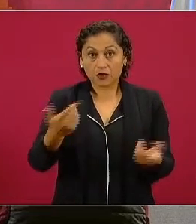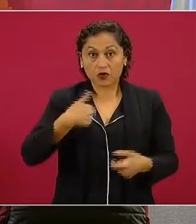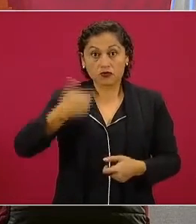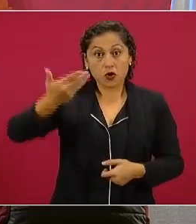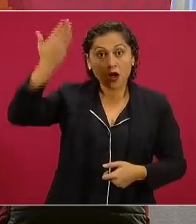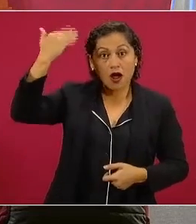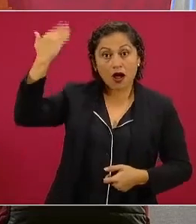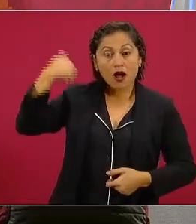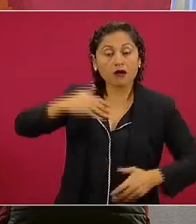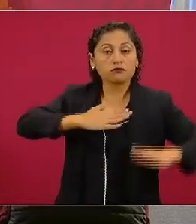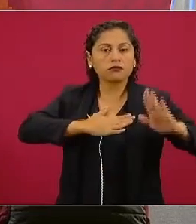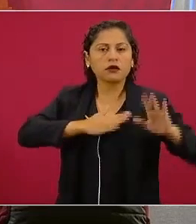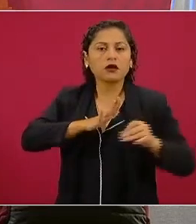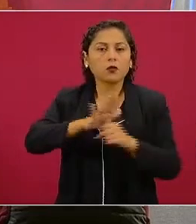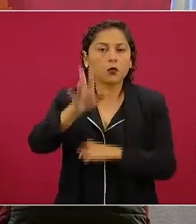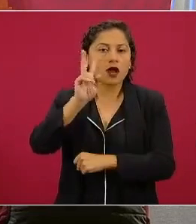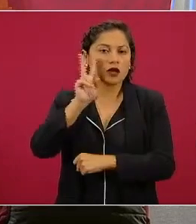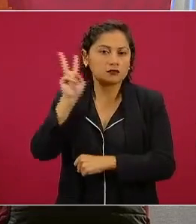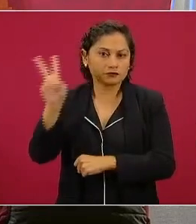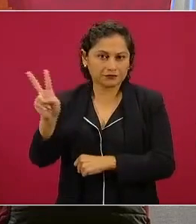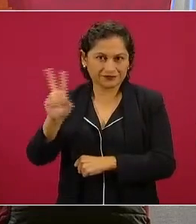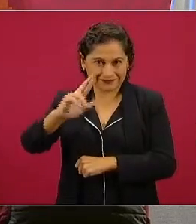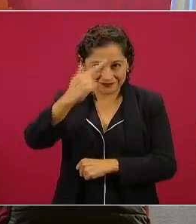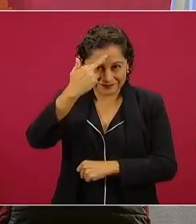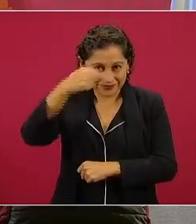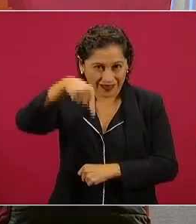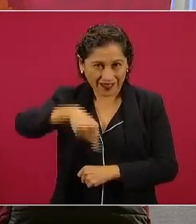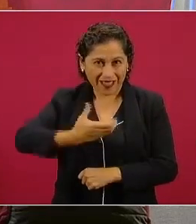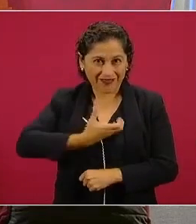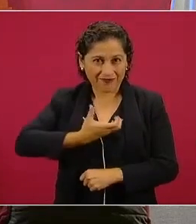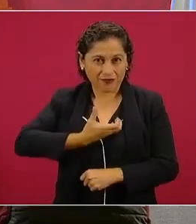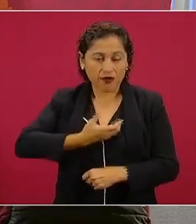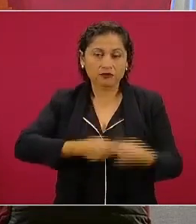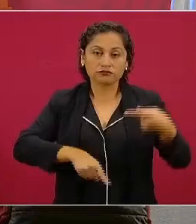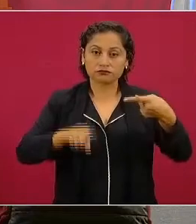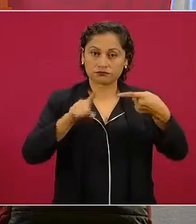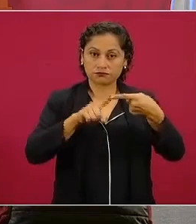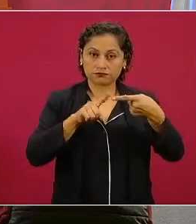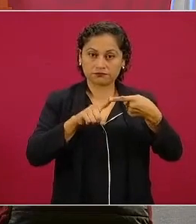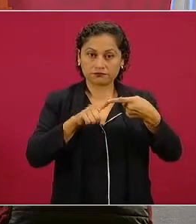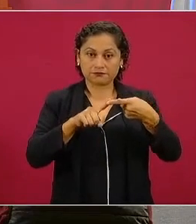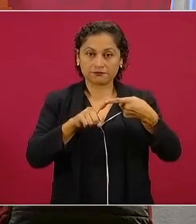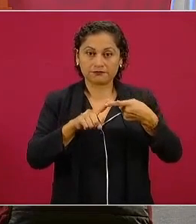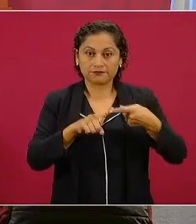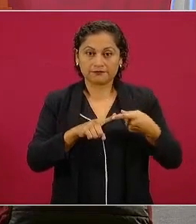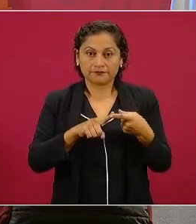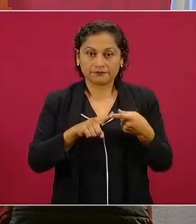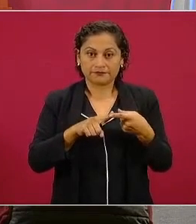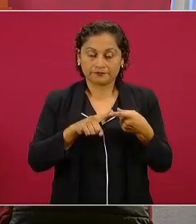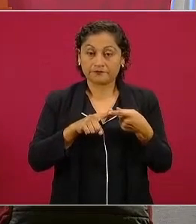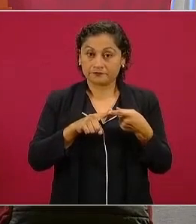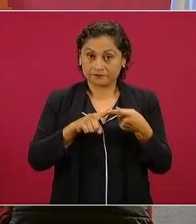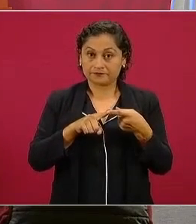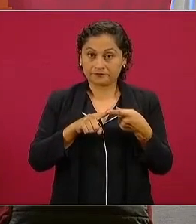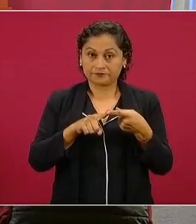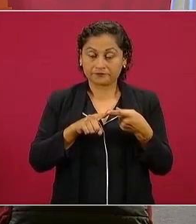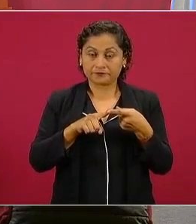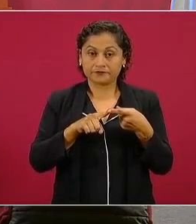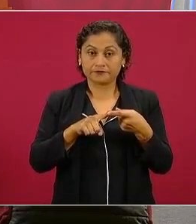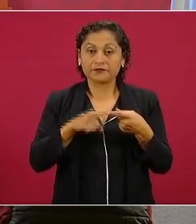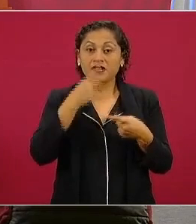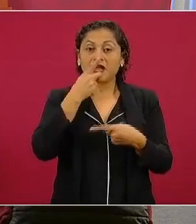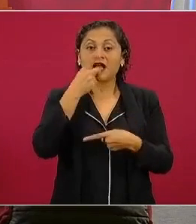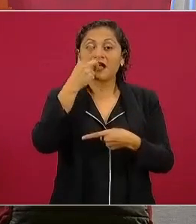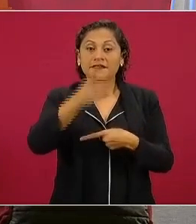en el Zócalo, uno, vamos a darle atención especial a los